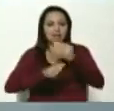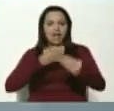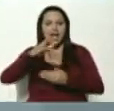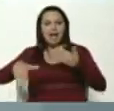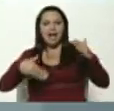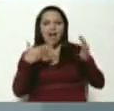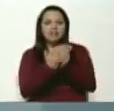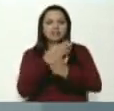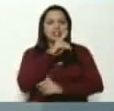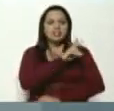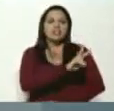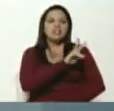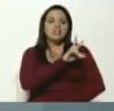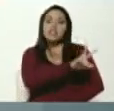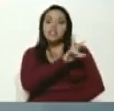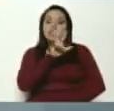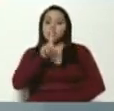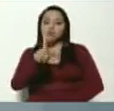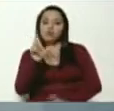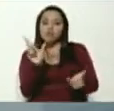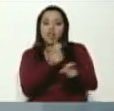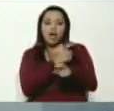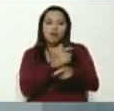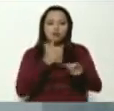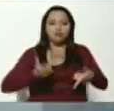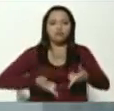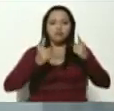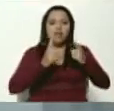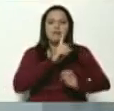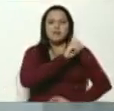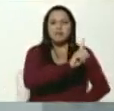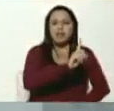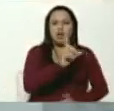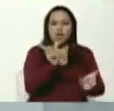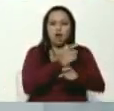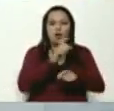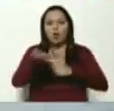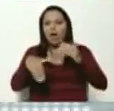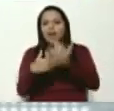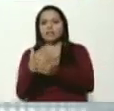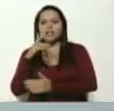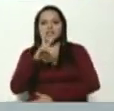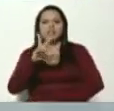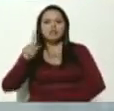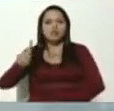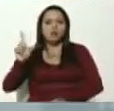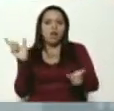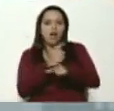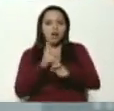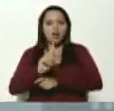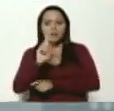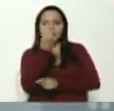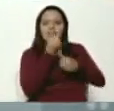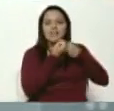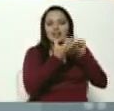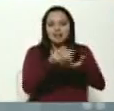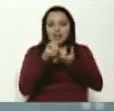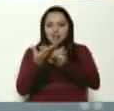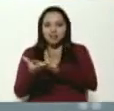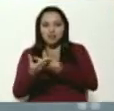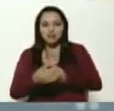el 31 de agosto. Desde el 1 de agosto hasta el 31 de agosto, esta primera declaración, esta primera etapa,